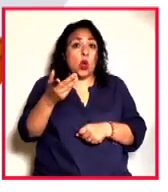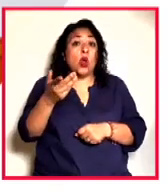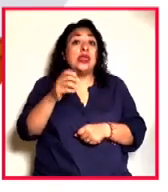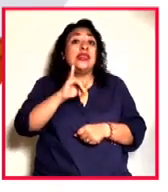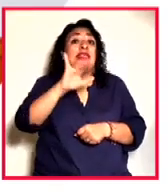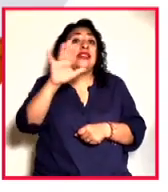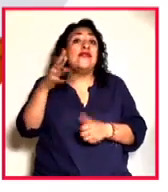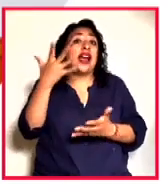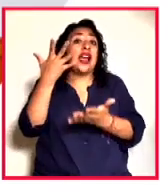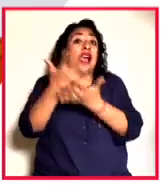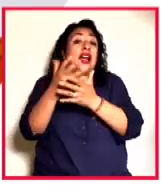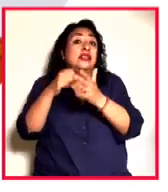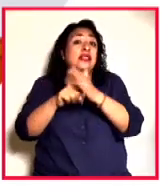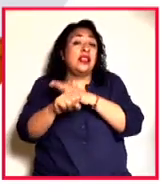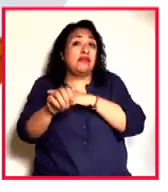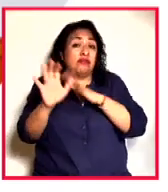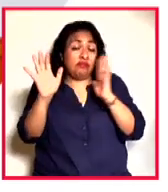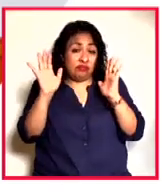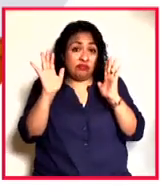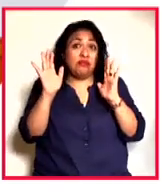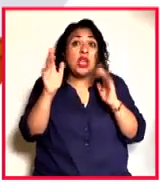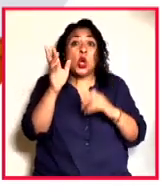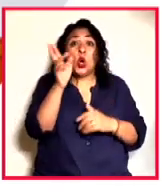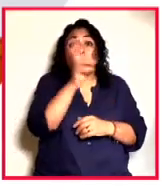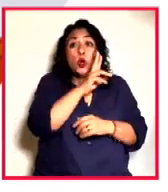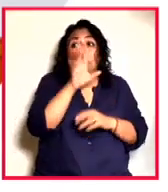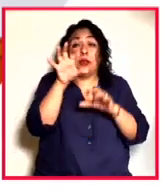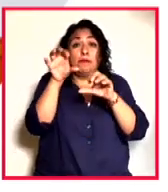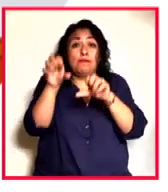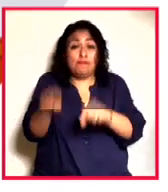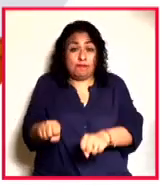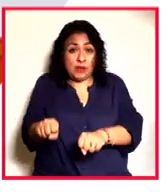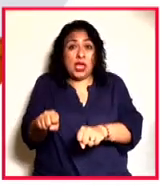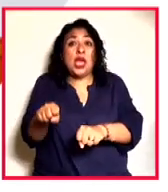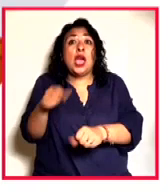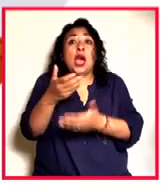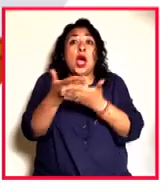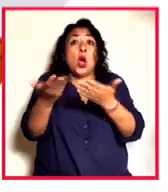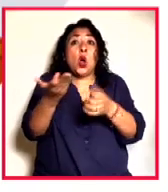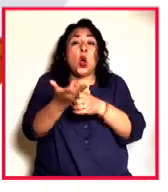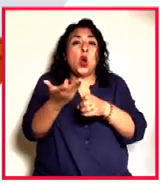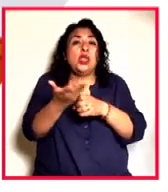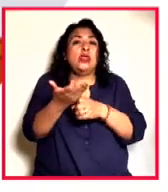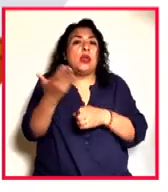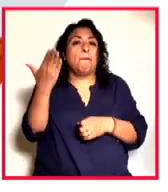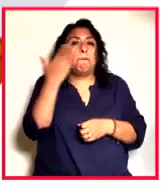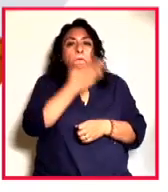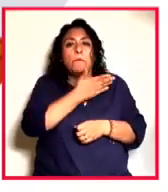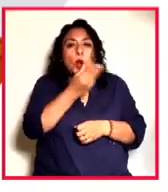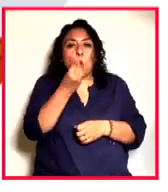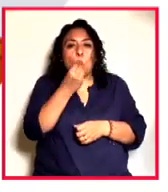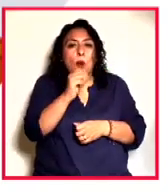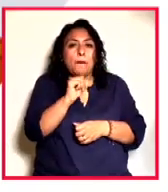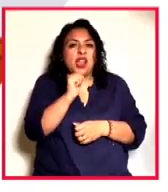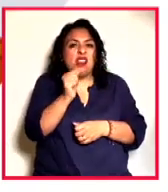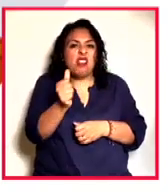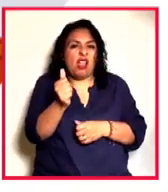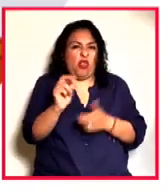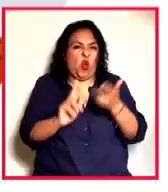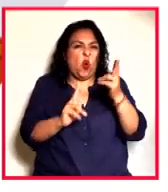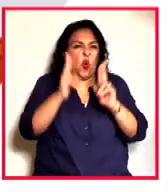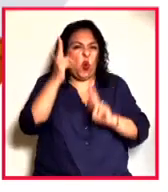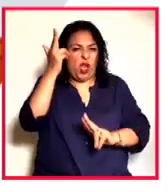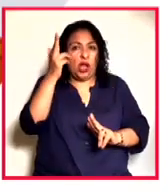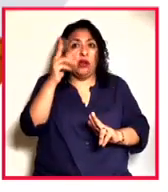su contra, o bueno, llega a Rusia desde temido y en este momento está en una huelga de hambre donde puede haber un